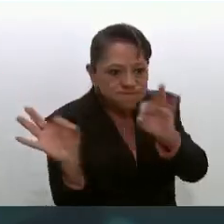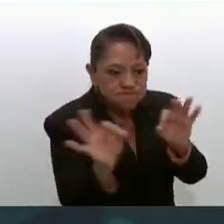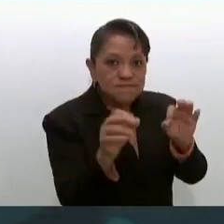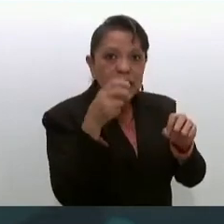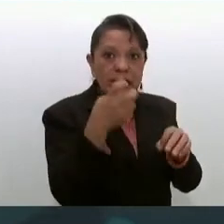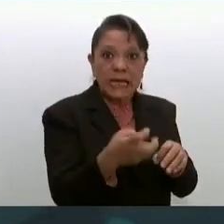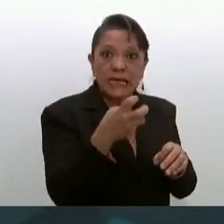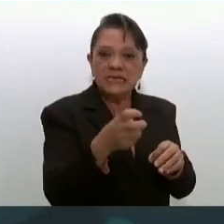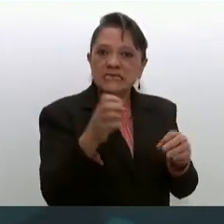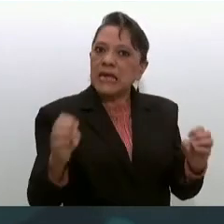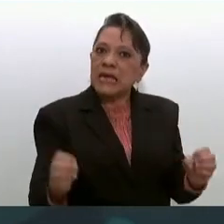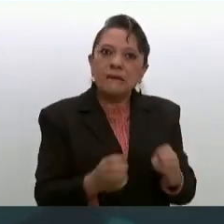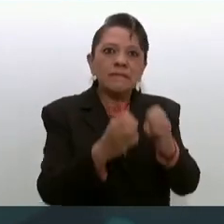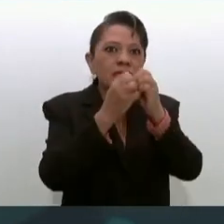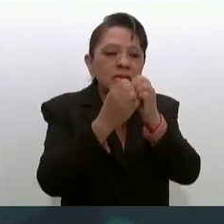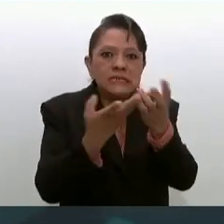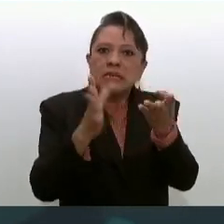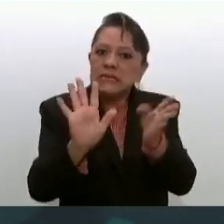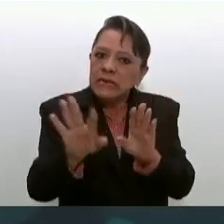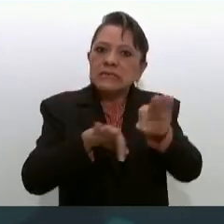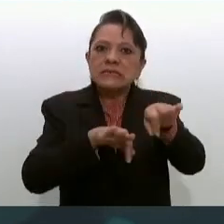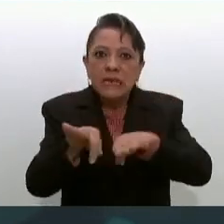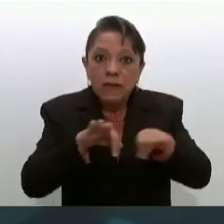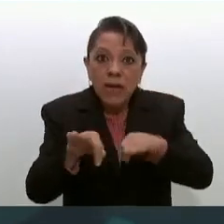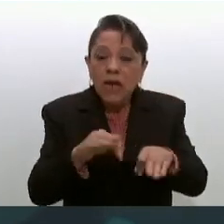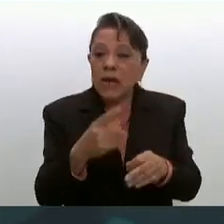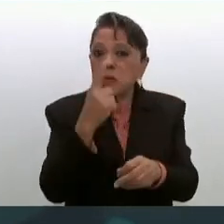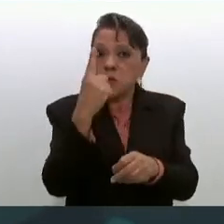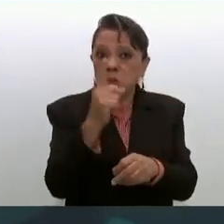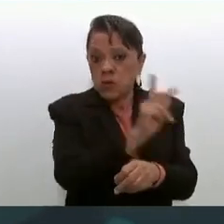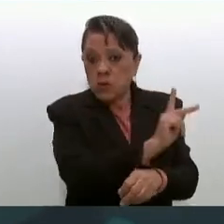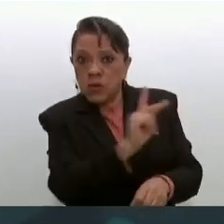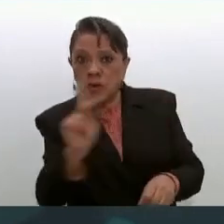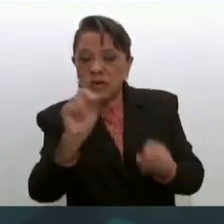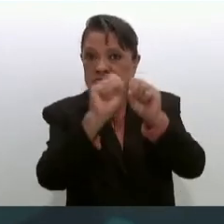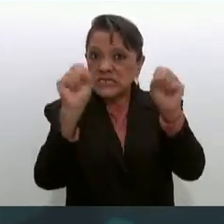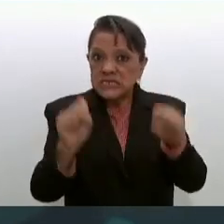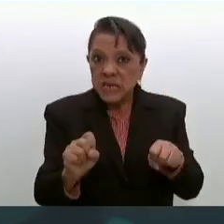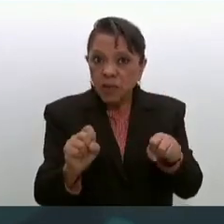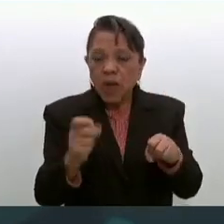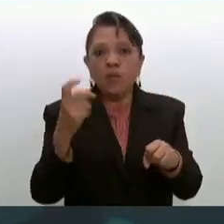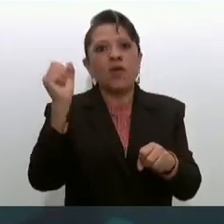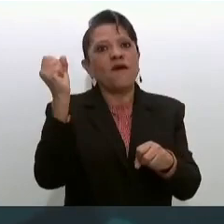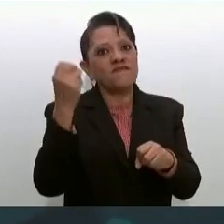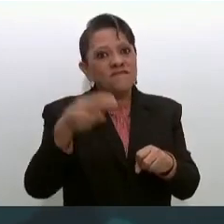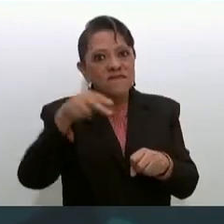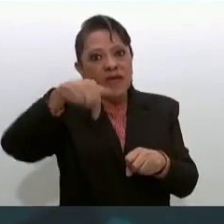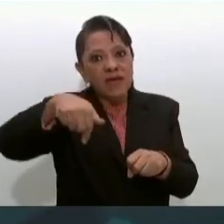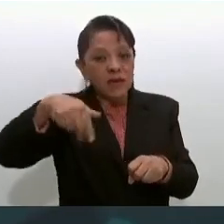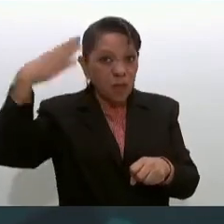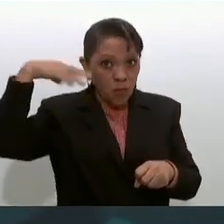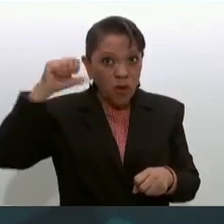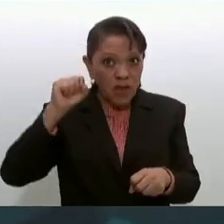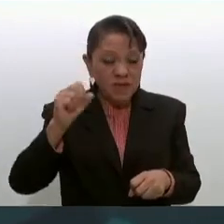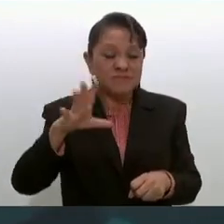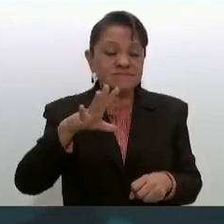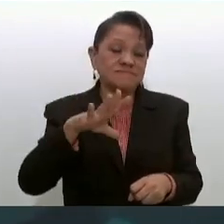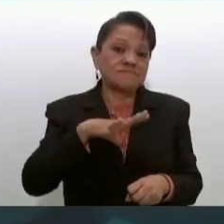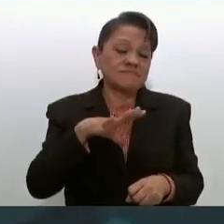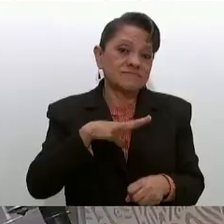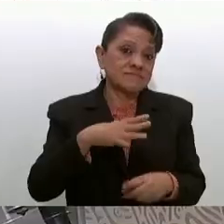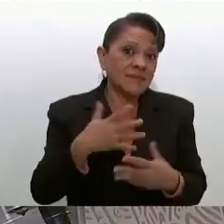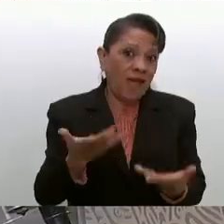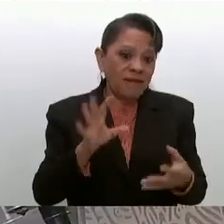a trabajar como un solo sistema de salud. Afortunadamente en Morelos contamos con gran aliados como el